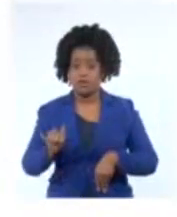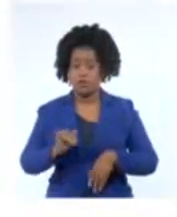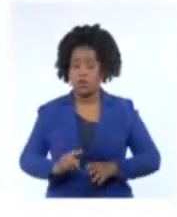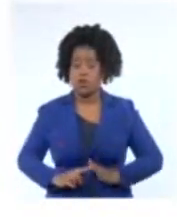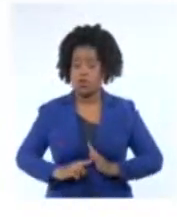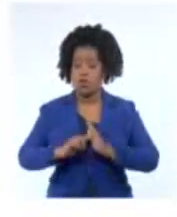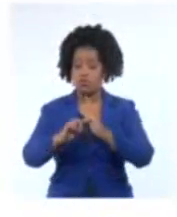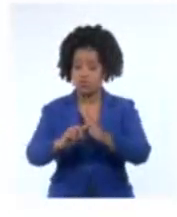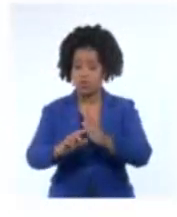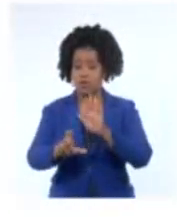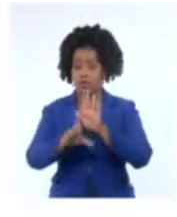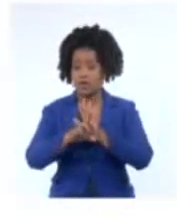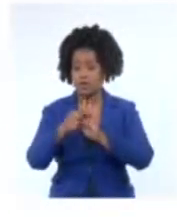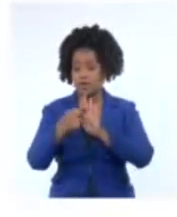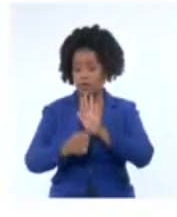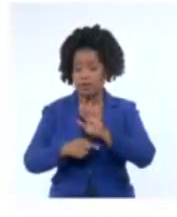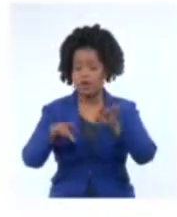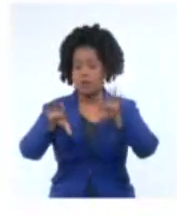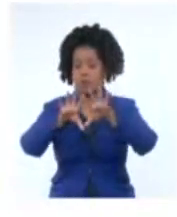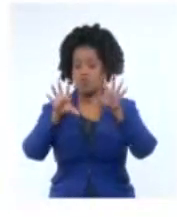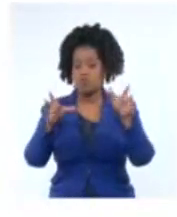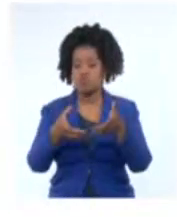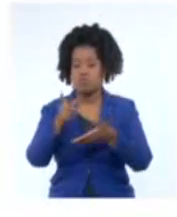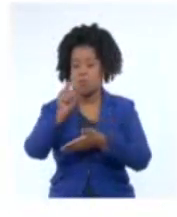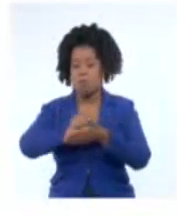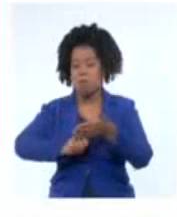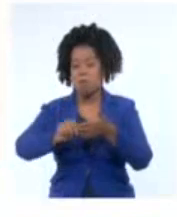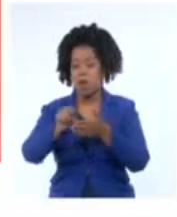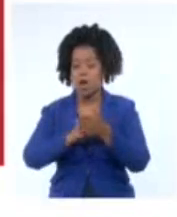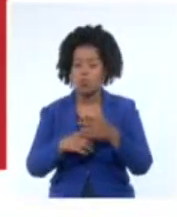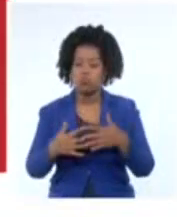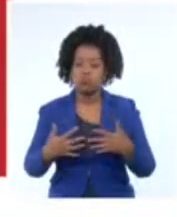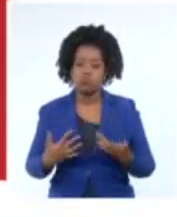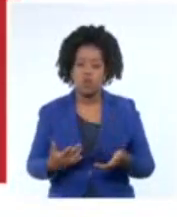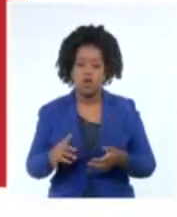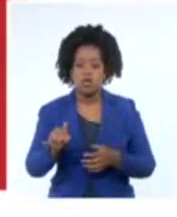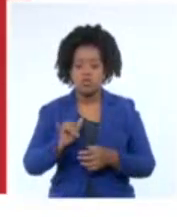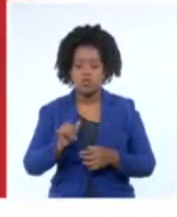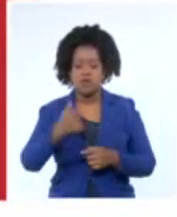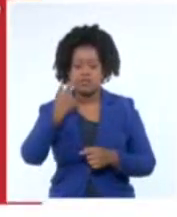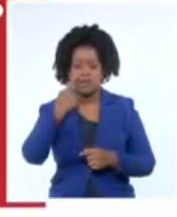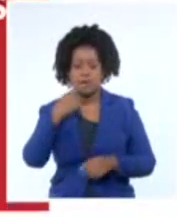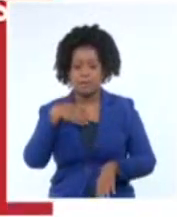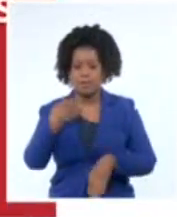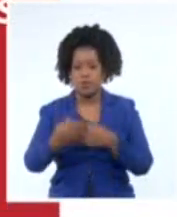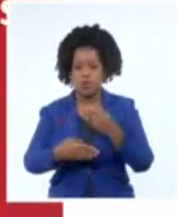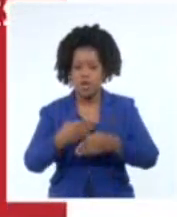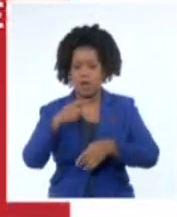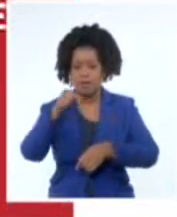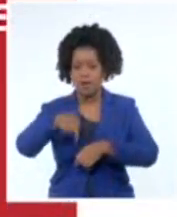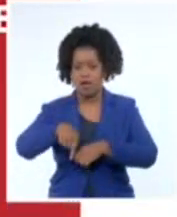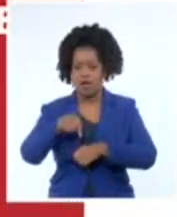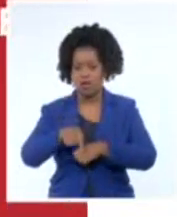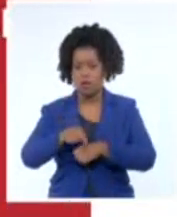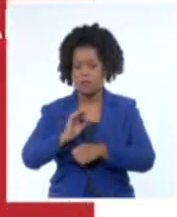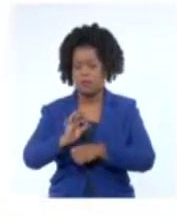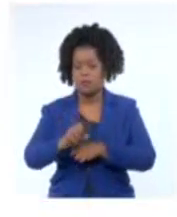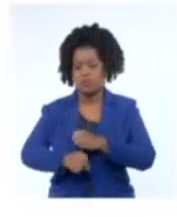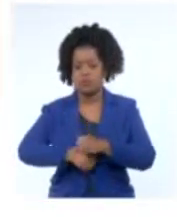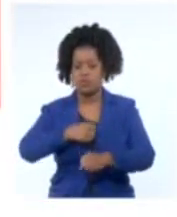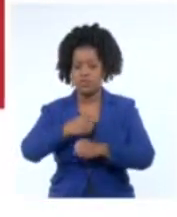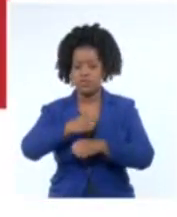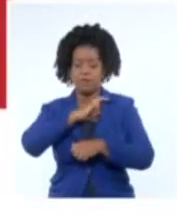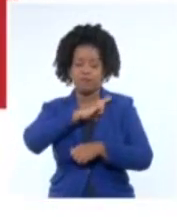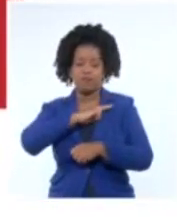los legisladores de todo el mundo sobre los planes e incremento de la retórica agresiva y amenazante utilizada por funcionarios